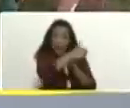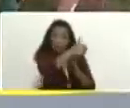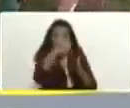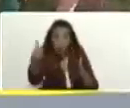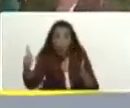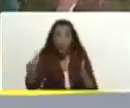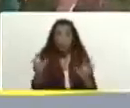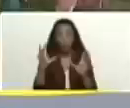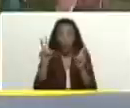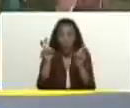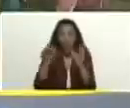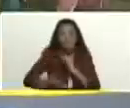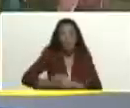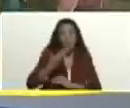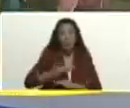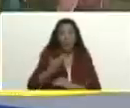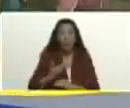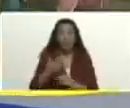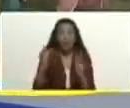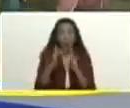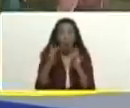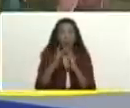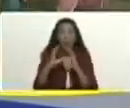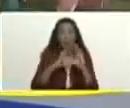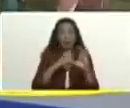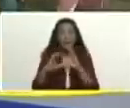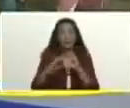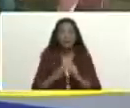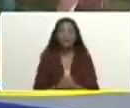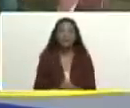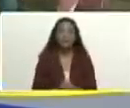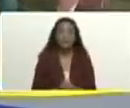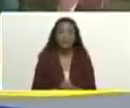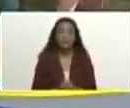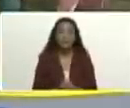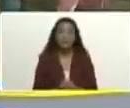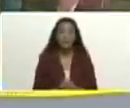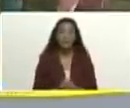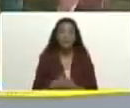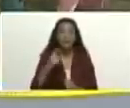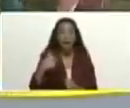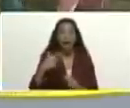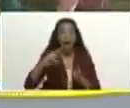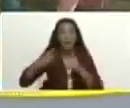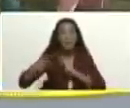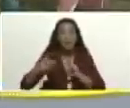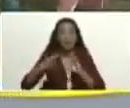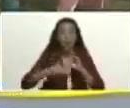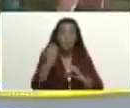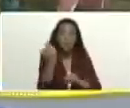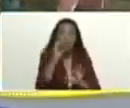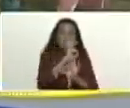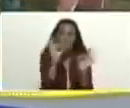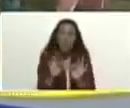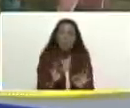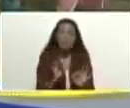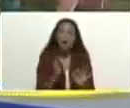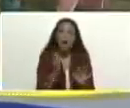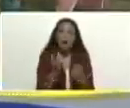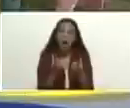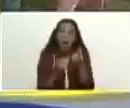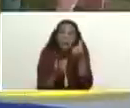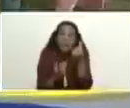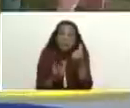uno de estos temas muy importante mantenerse en comunicación y aplicando el método de hacer mucho